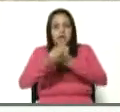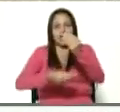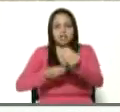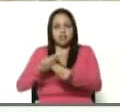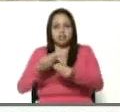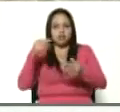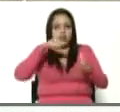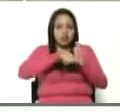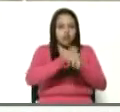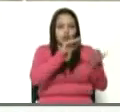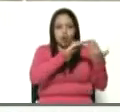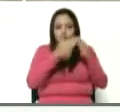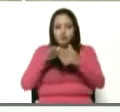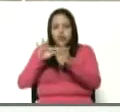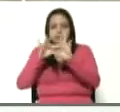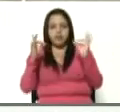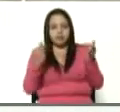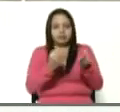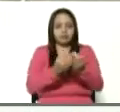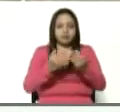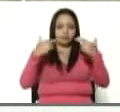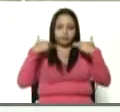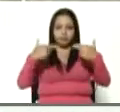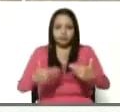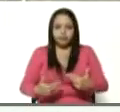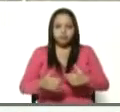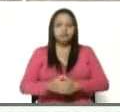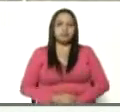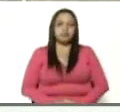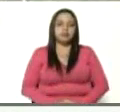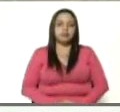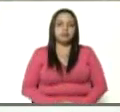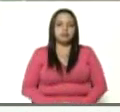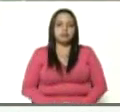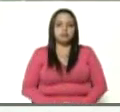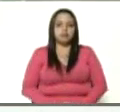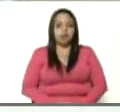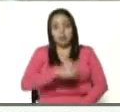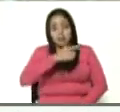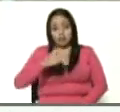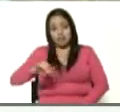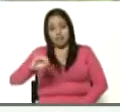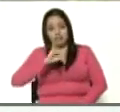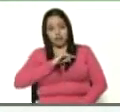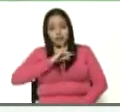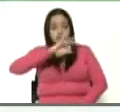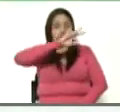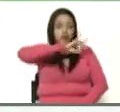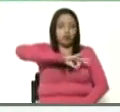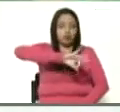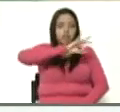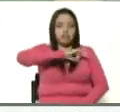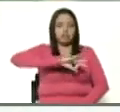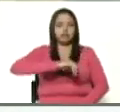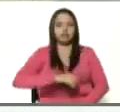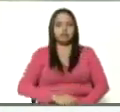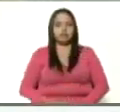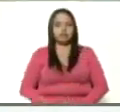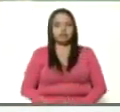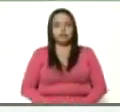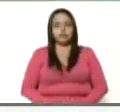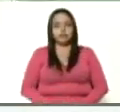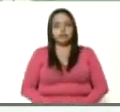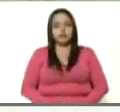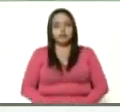la comunidad, en la familia, en el ser humano como ente, individual, como ente social. La